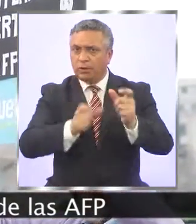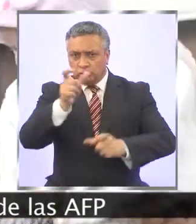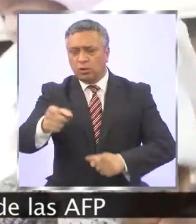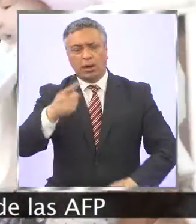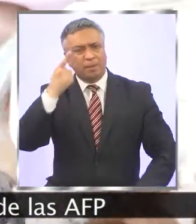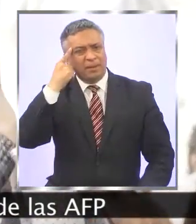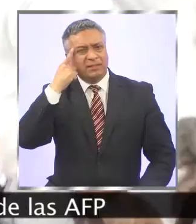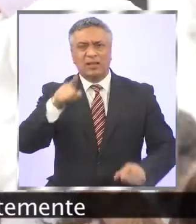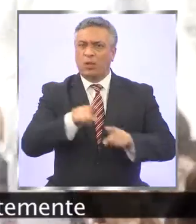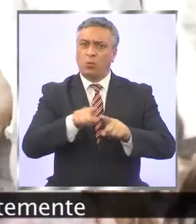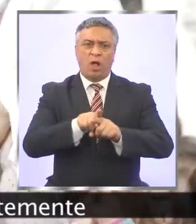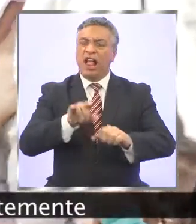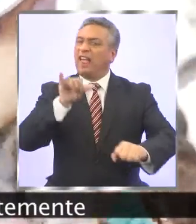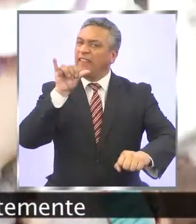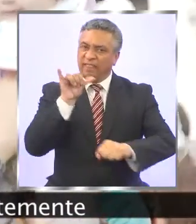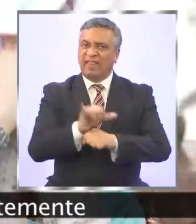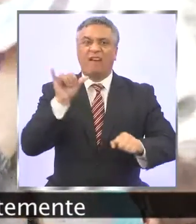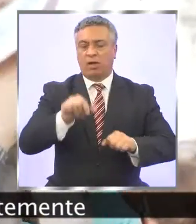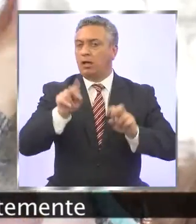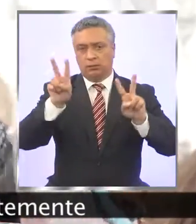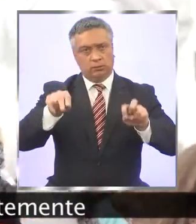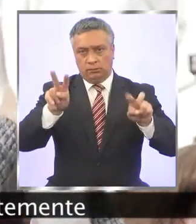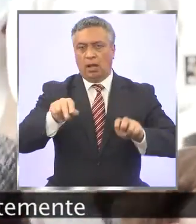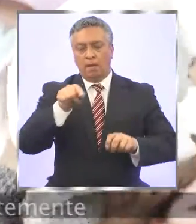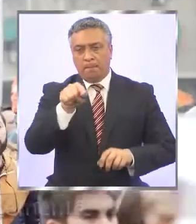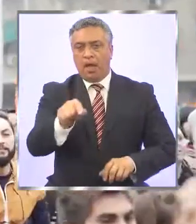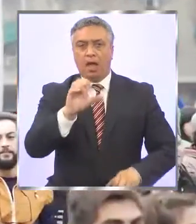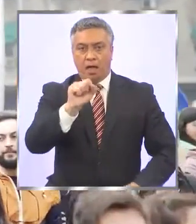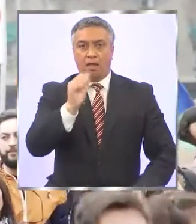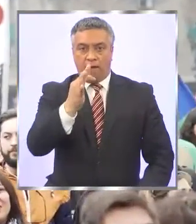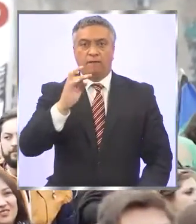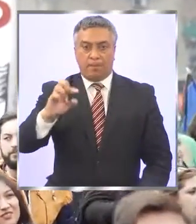sistema de las AFPs y pide reemplazarlo urgentemente.